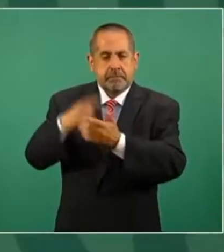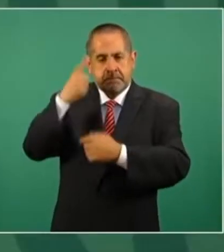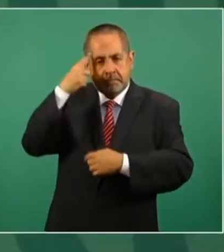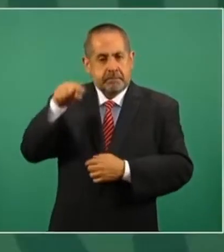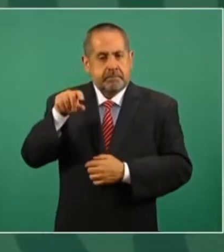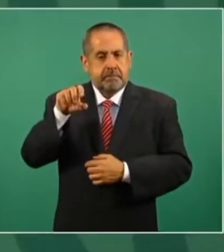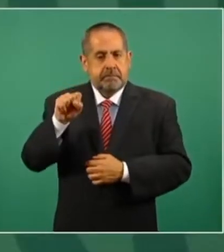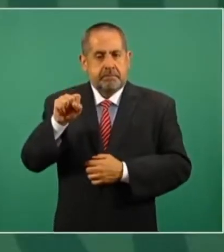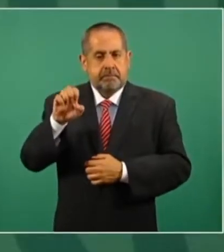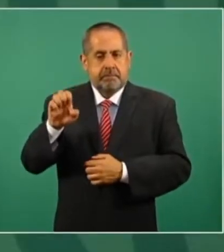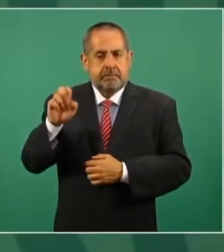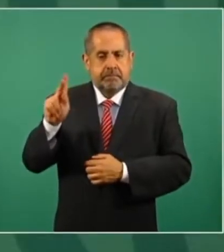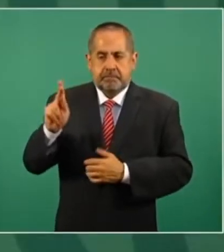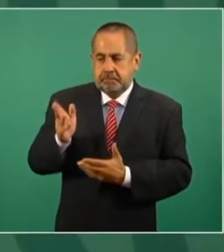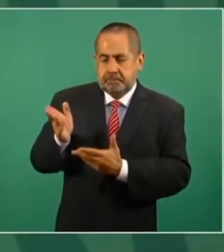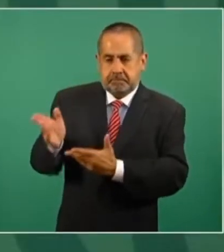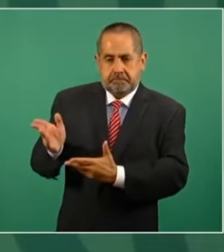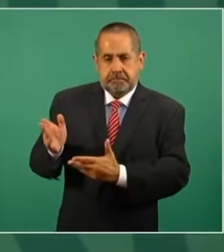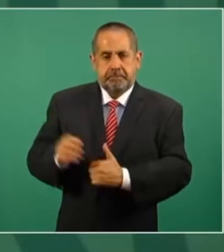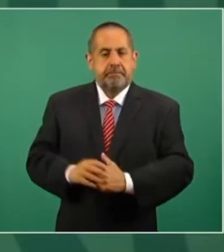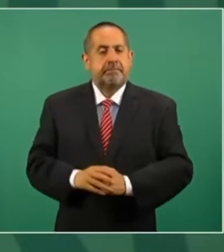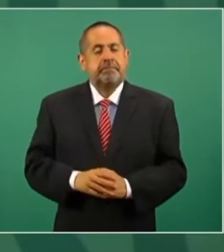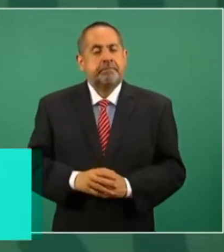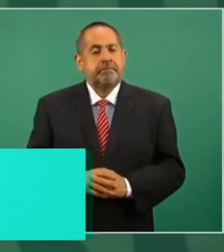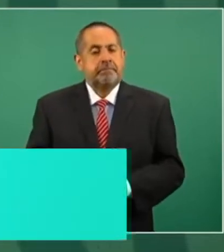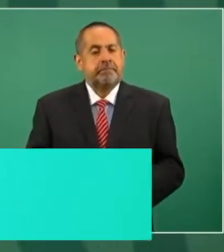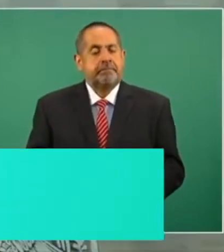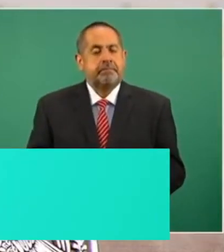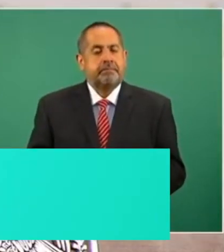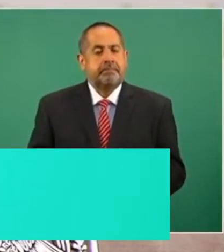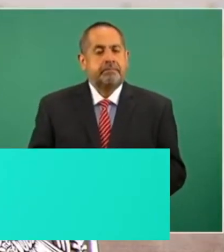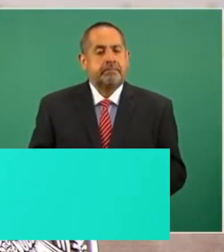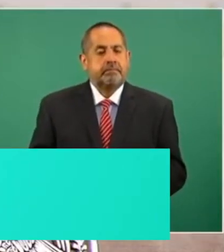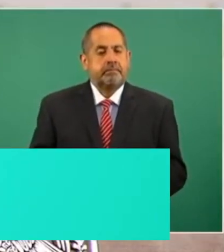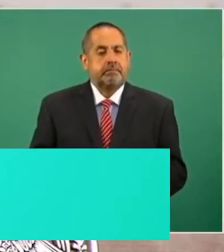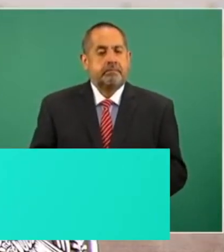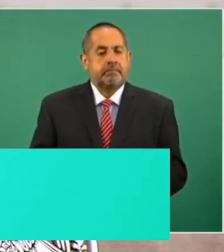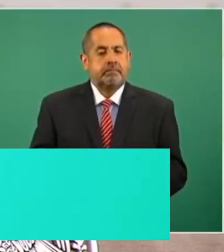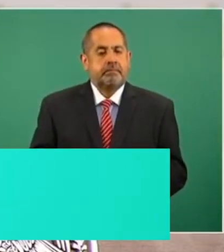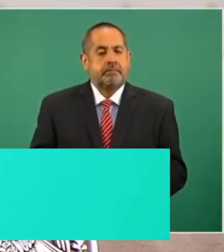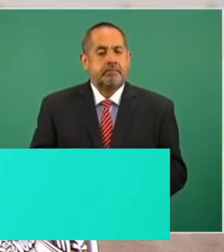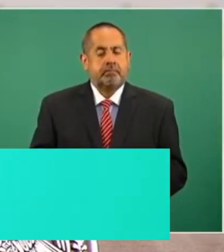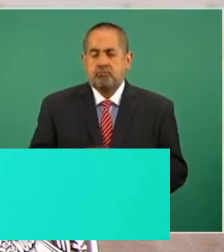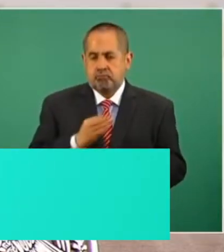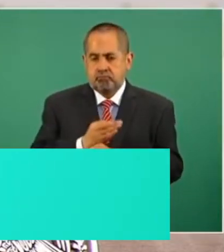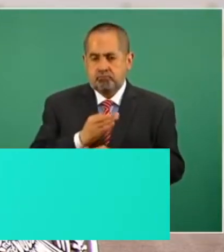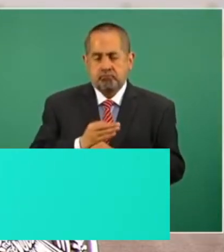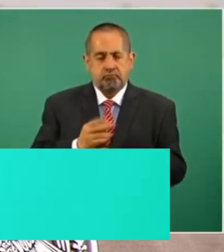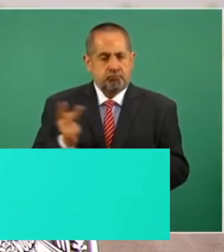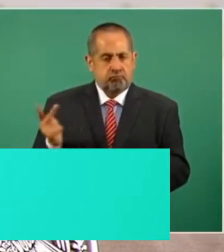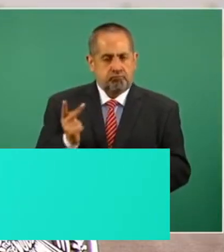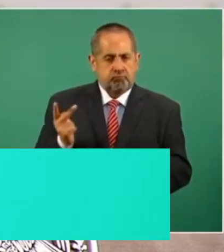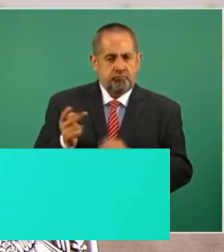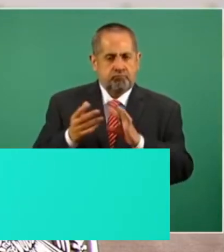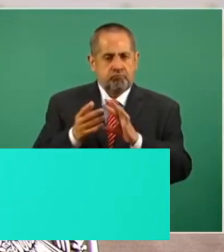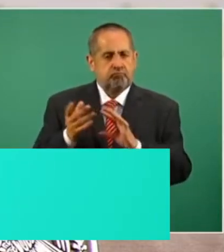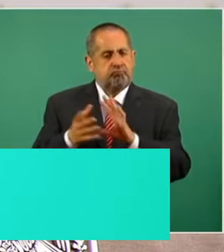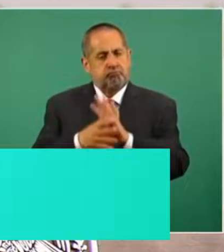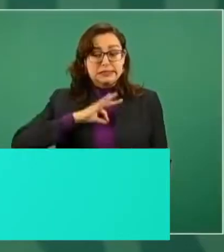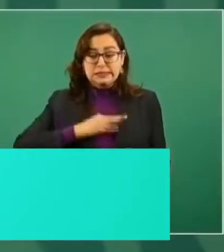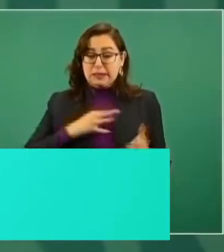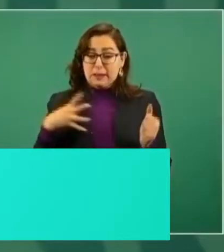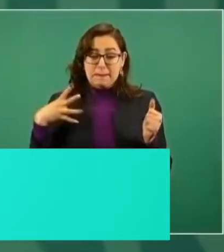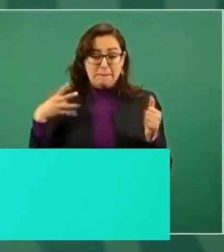Este lunes el presidente Andrés Manuel López Obrador formalizó el cambio de la titularidad de la Secretaría de Educación Pública